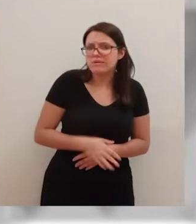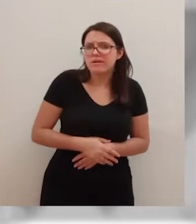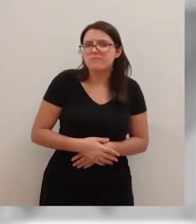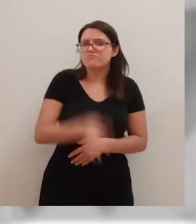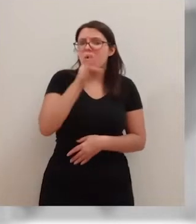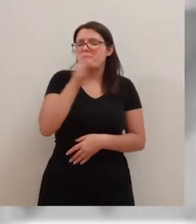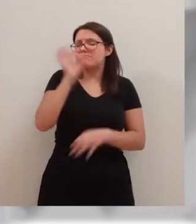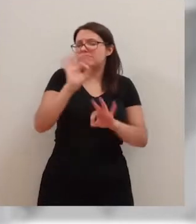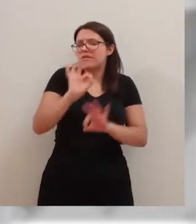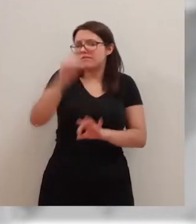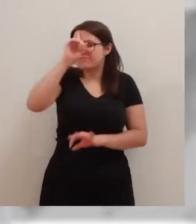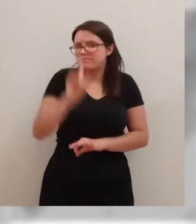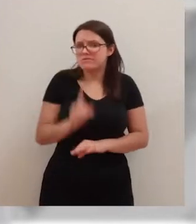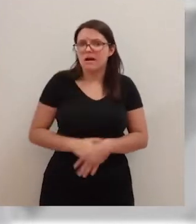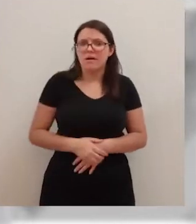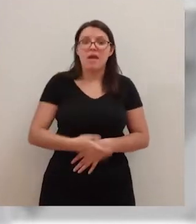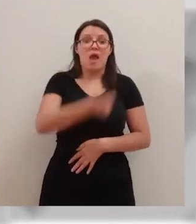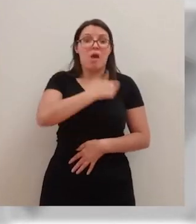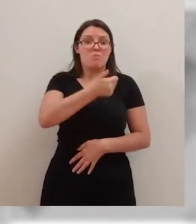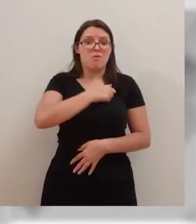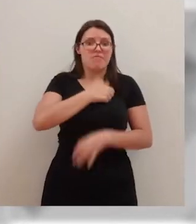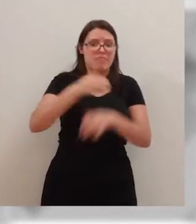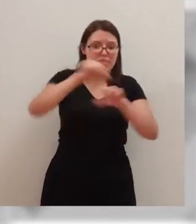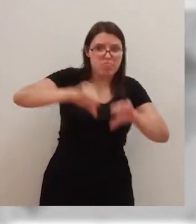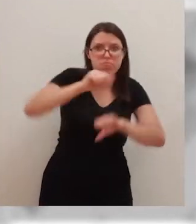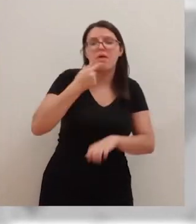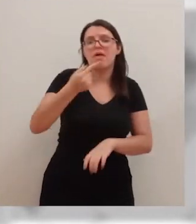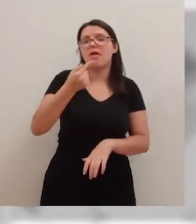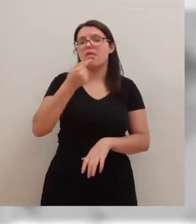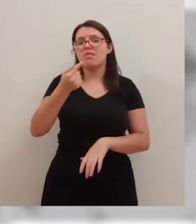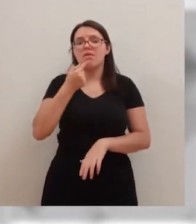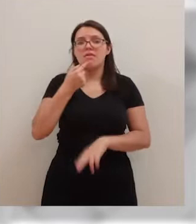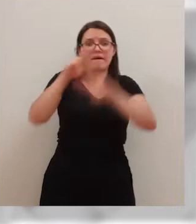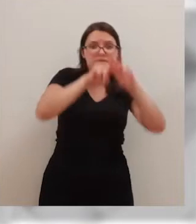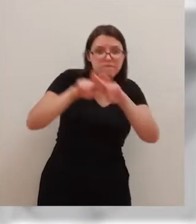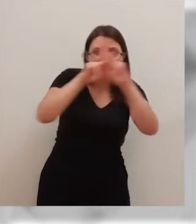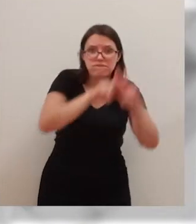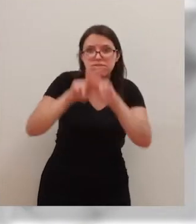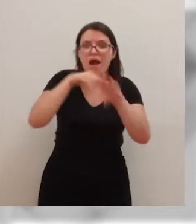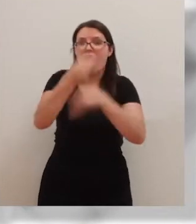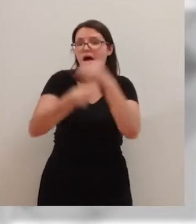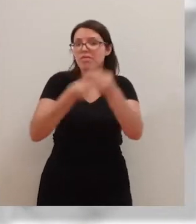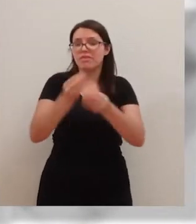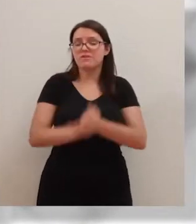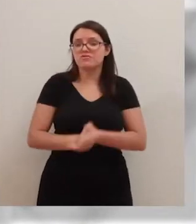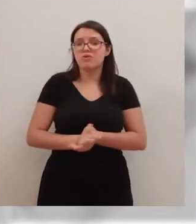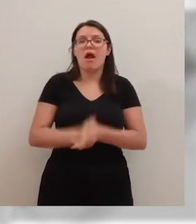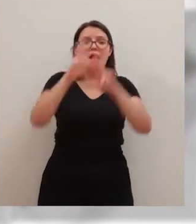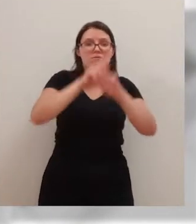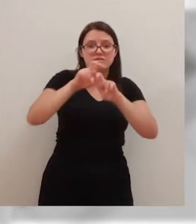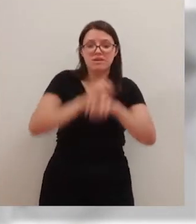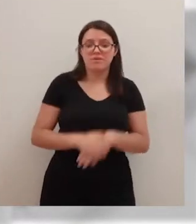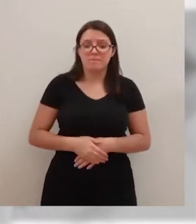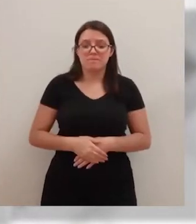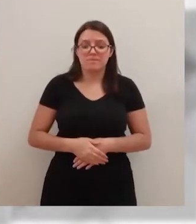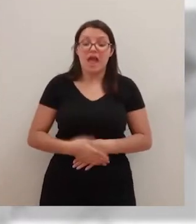cuestión más. Ahí lo que decía, pues eso, la Policía Científica es la que está realizando todas las investigaciones.